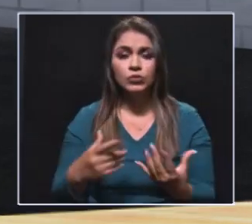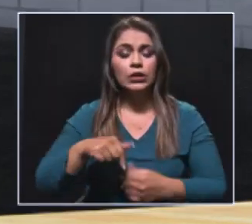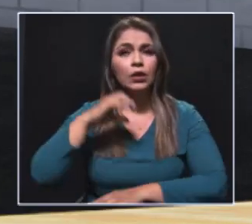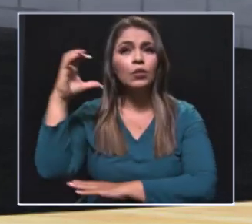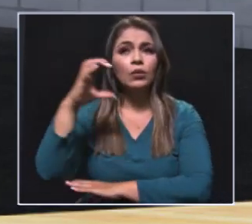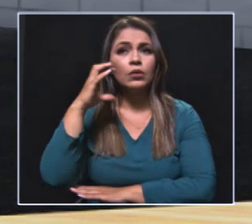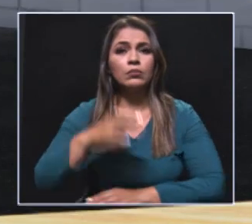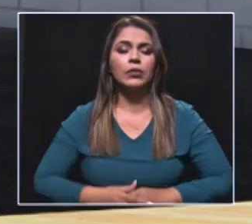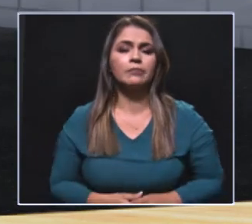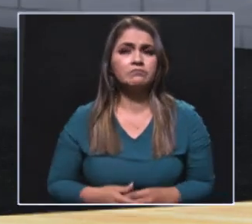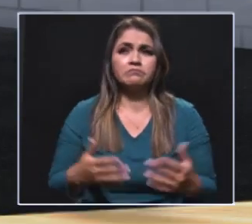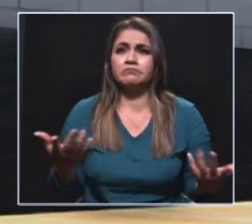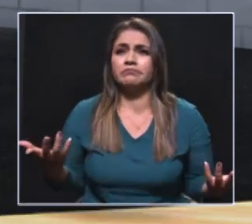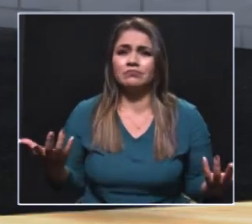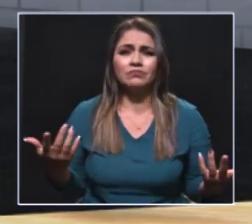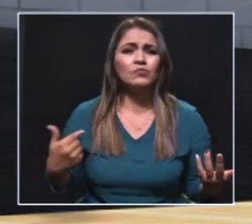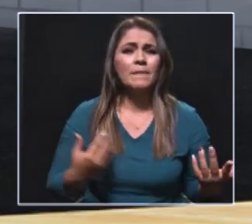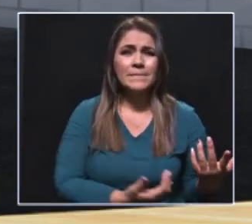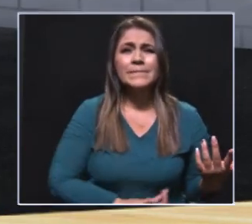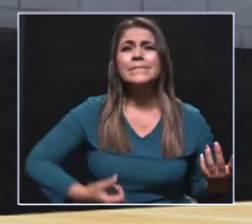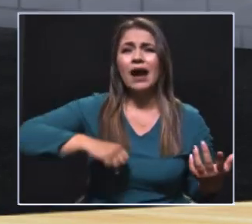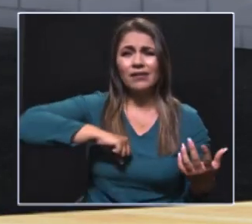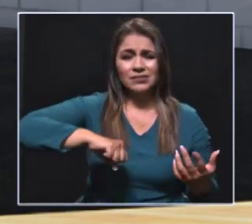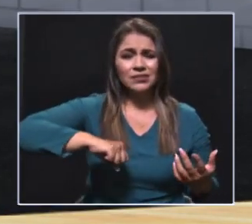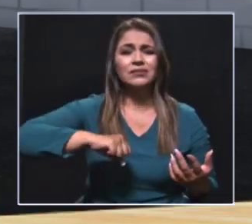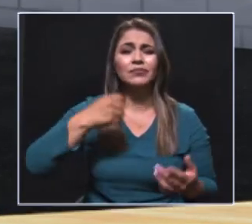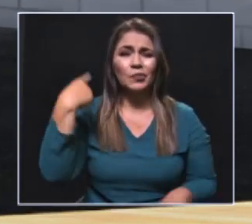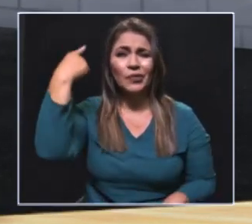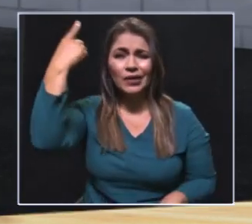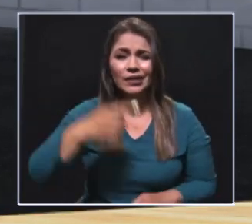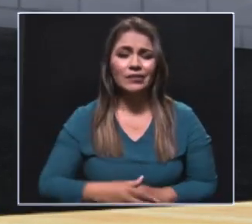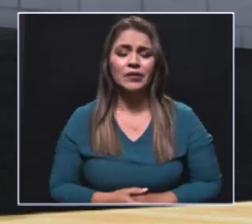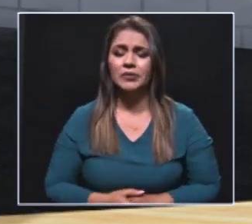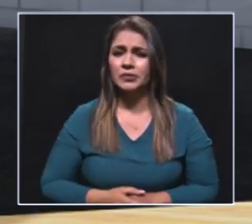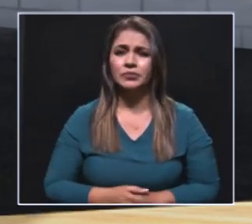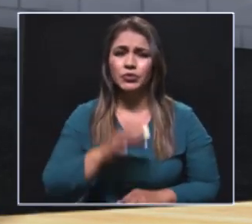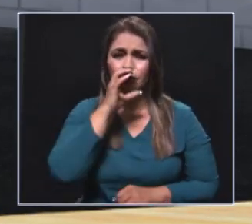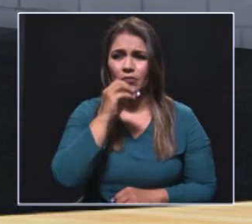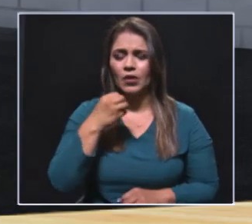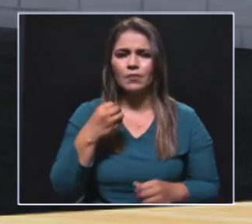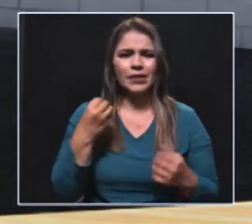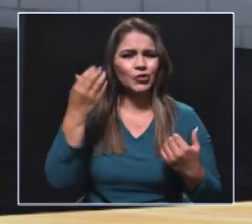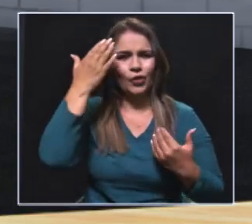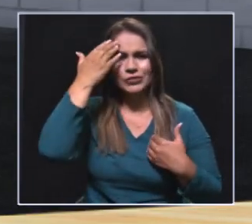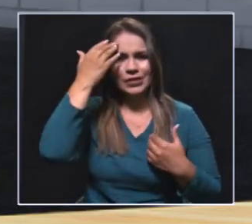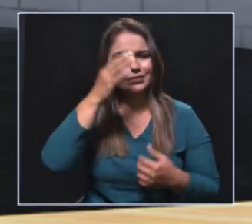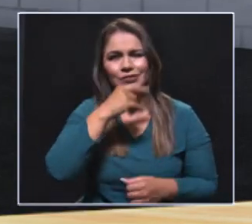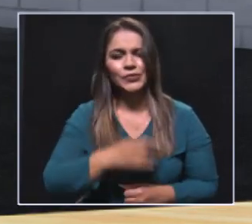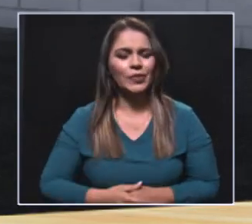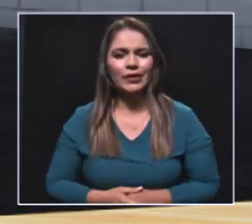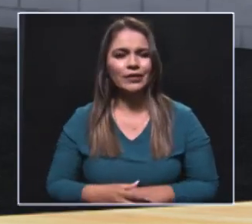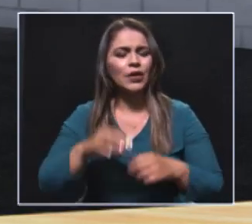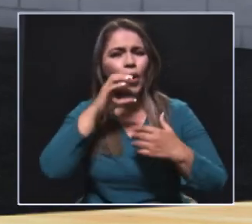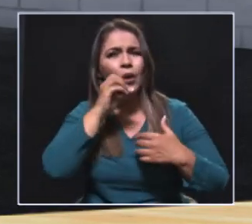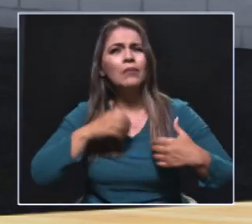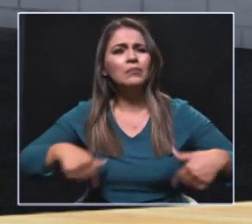y en el departamento de Antioquia todavía hay mucho machismo político. Todavía no hay esa formación de los hombres y dirigentes que crean precisamente